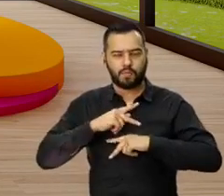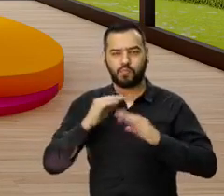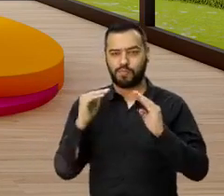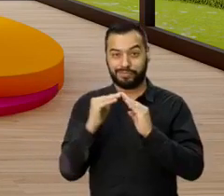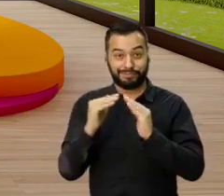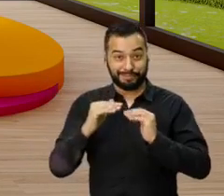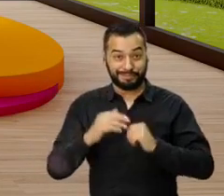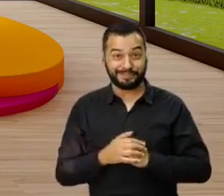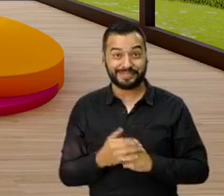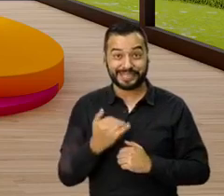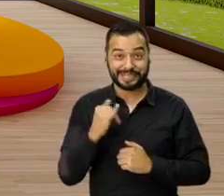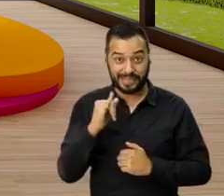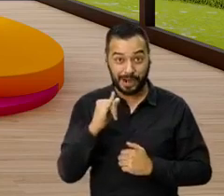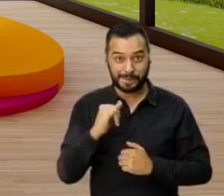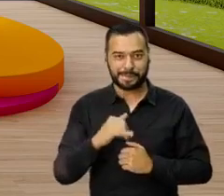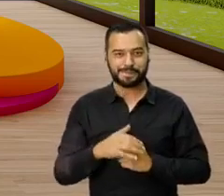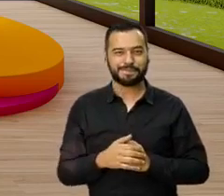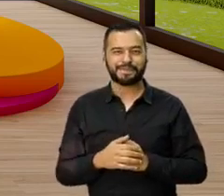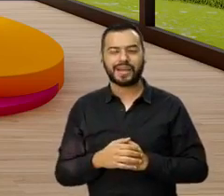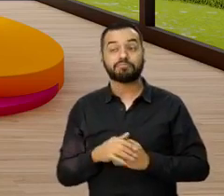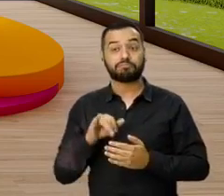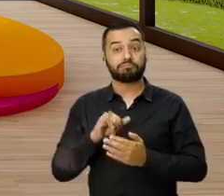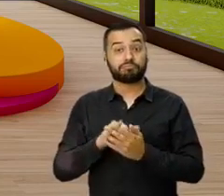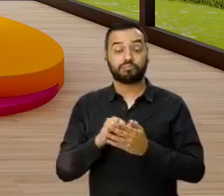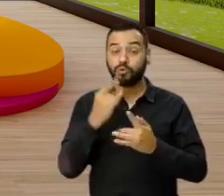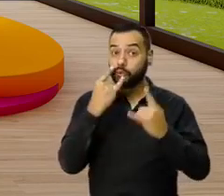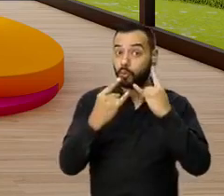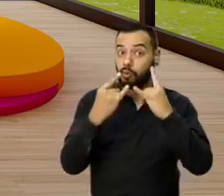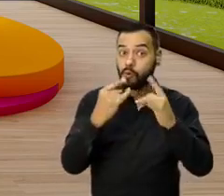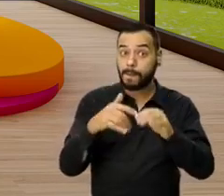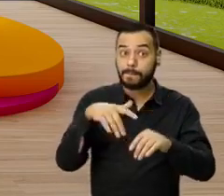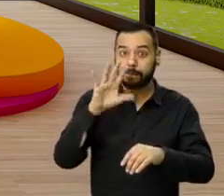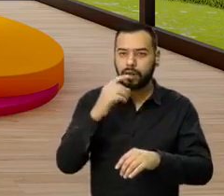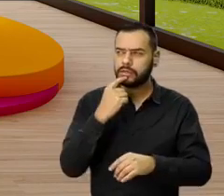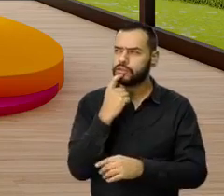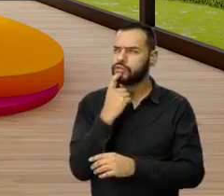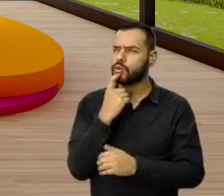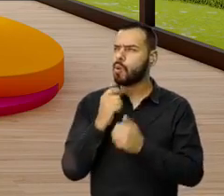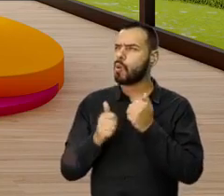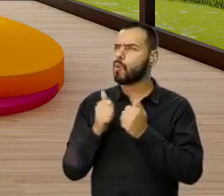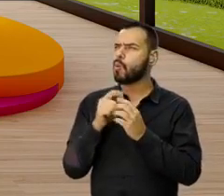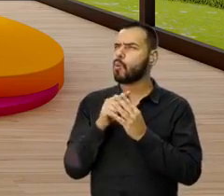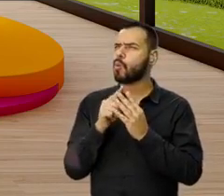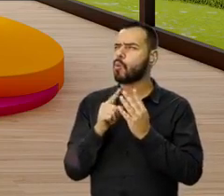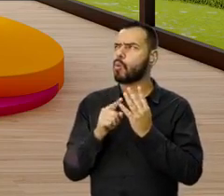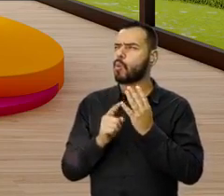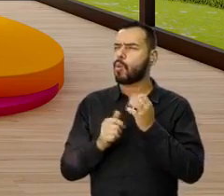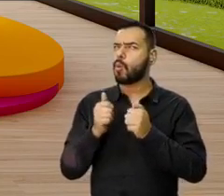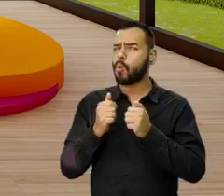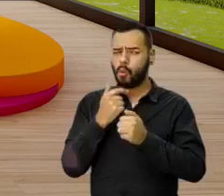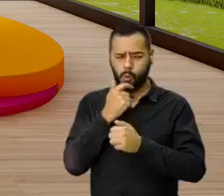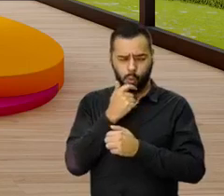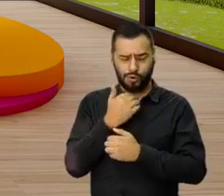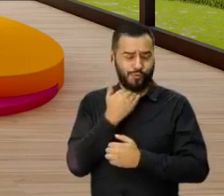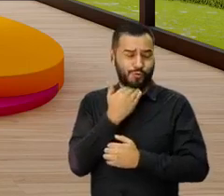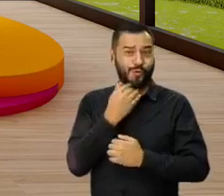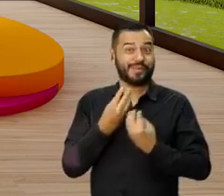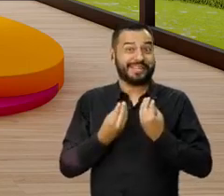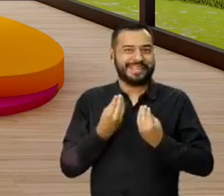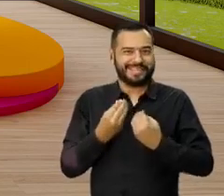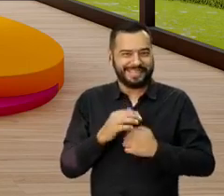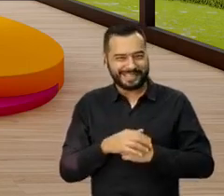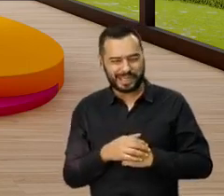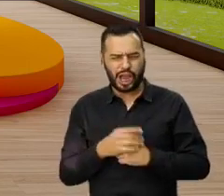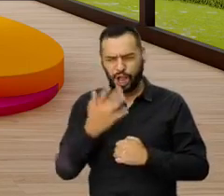mismo. Bueno, pues, yo te cuento que esto es muy interesante, Diana. Y si tuviera que escoger ahora mismo, bueno, la verdad, yo no sabría qué hacer